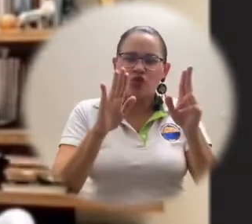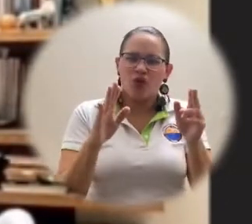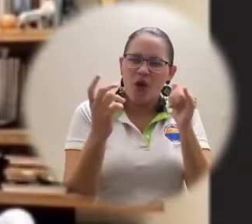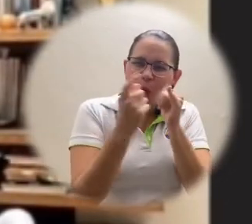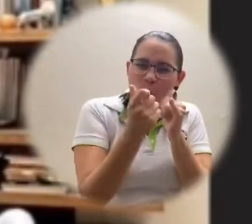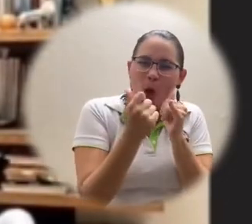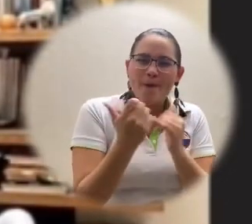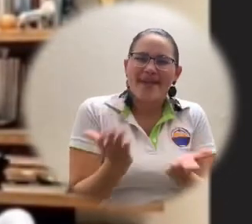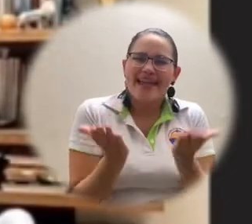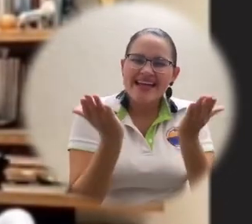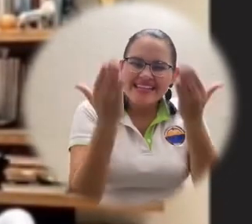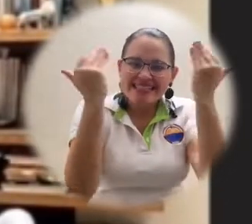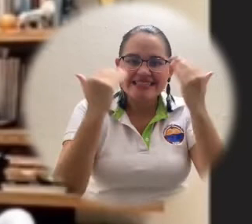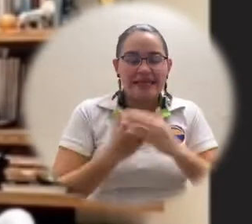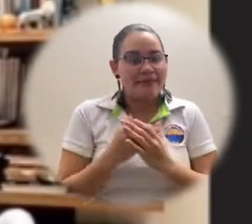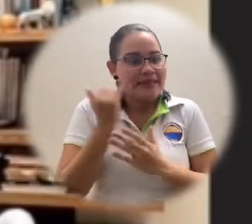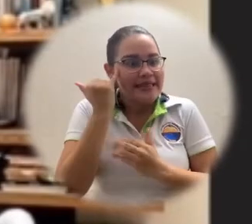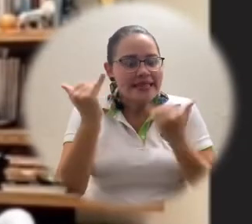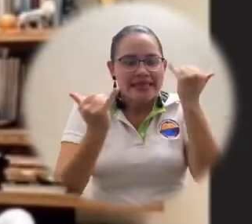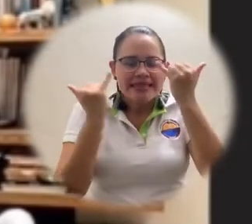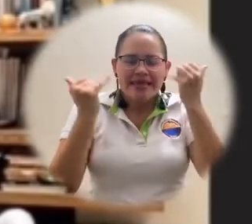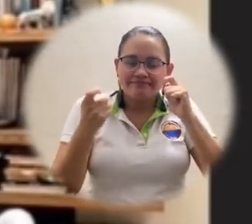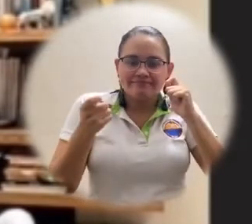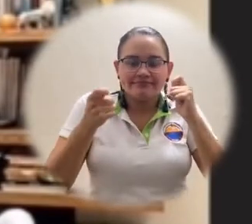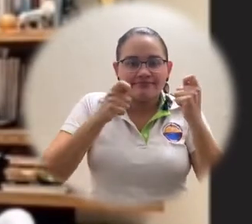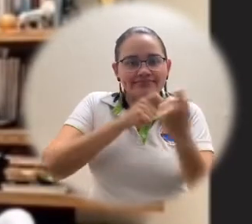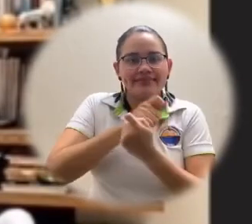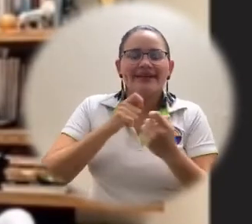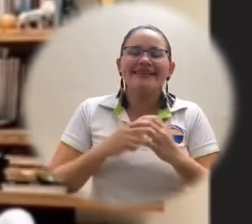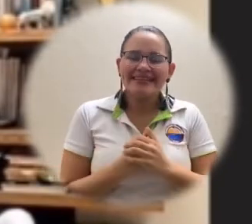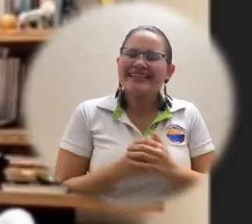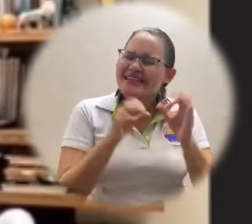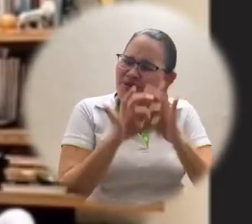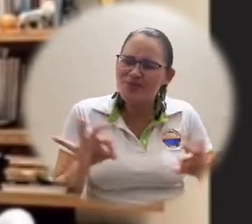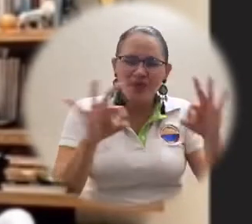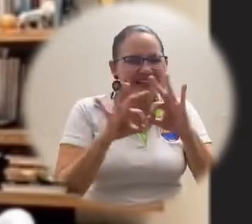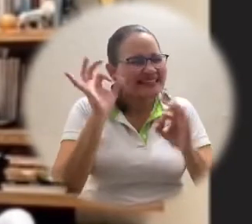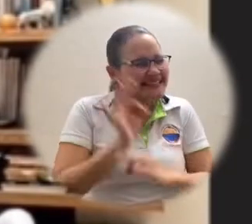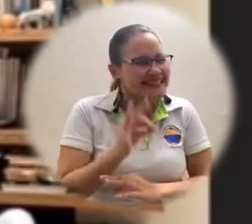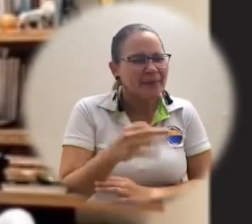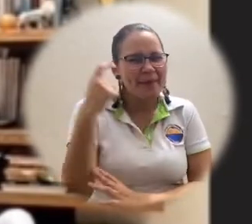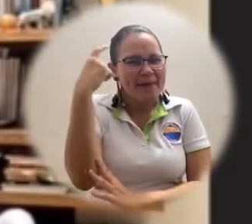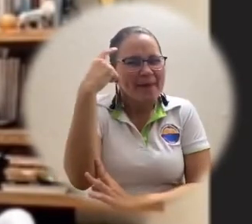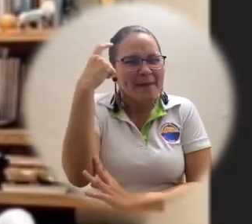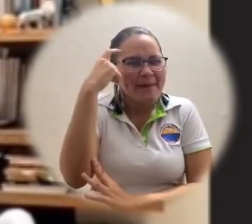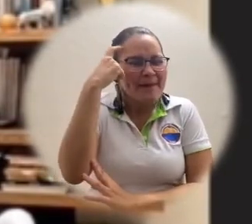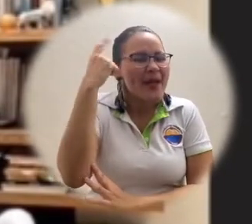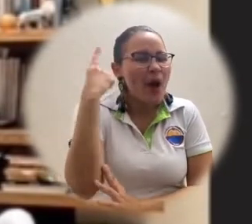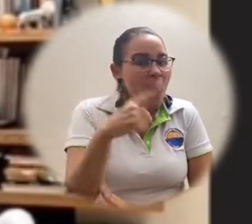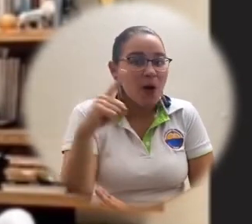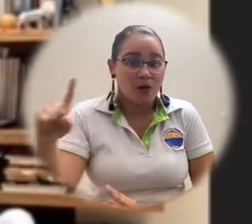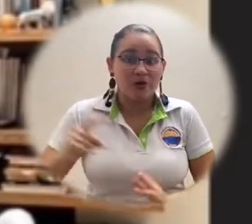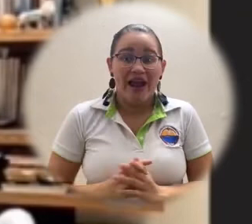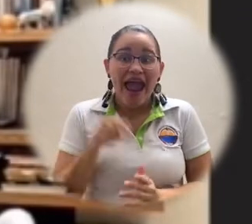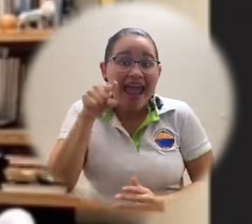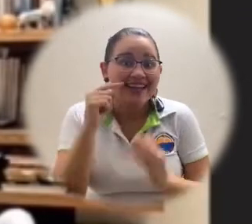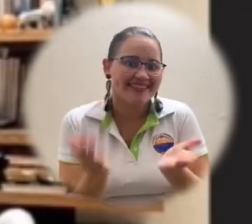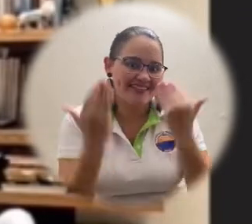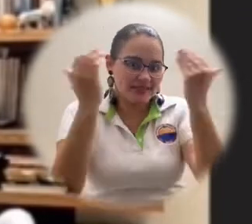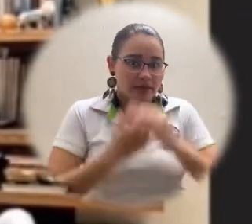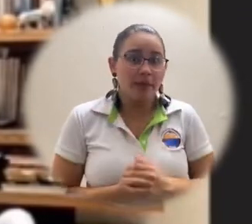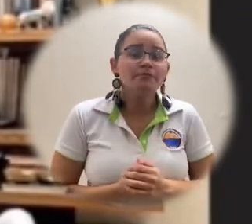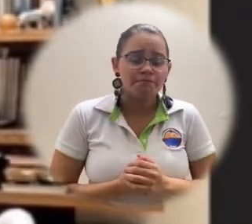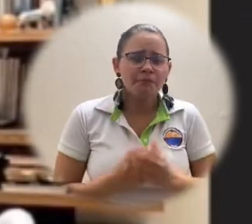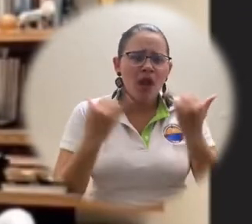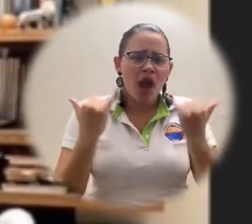pienso que este tipo de iniciativas son las iniciativas que son súper exitosos. Hoy en día tenemos la demanda